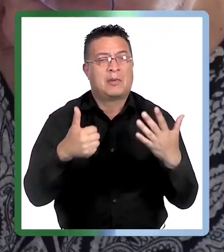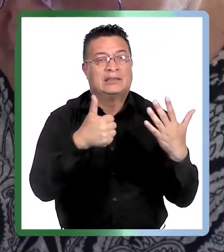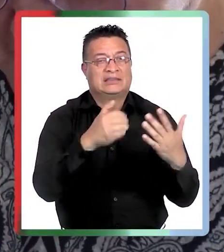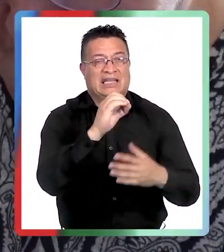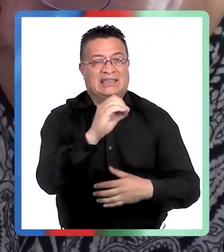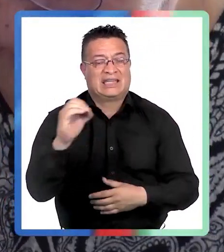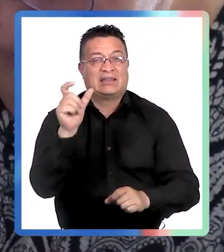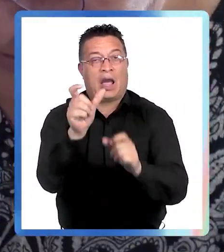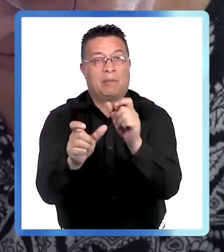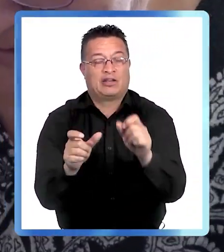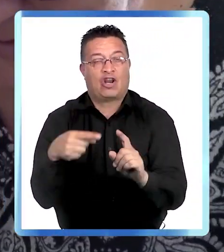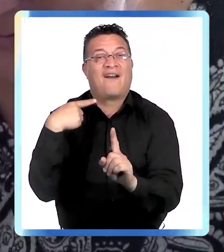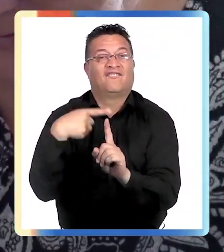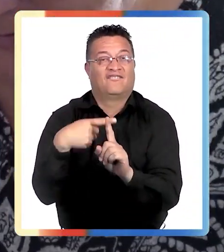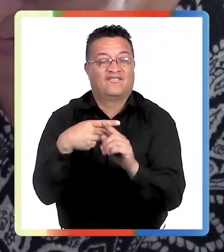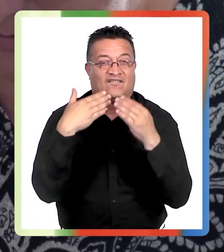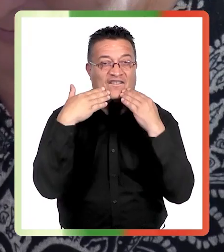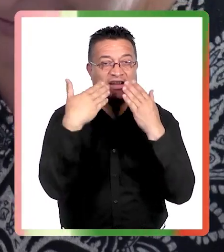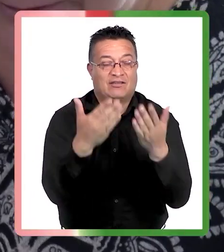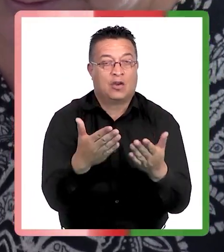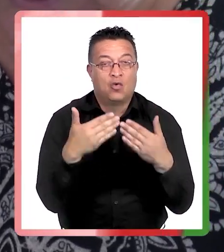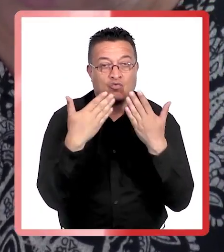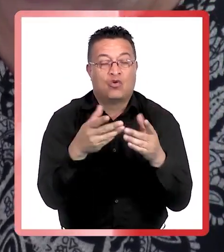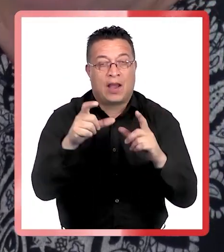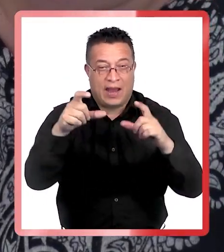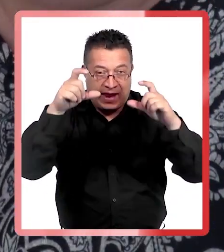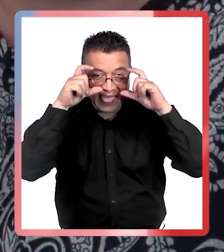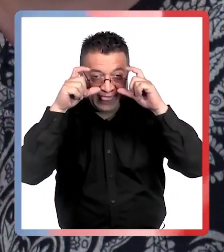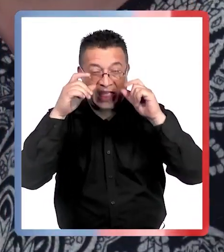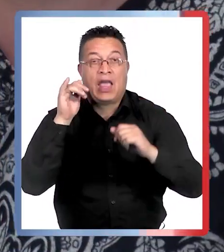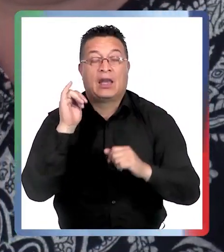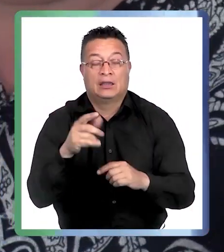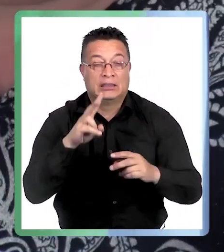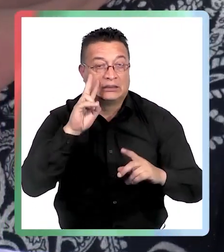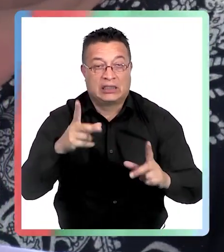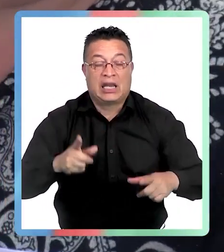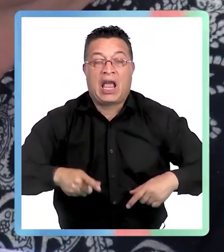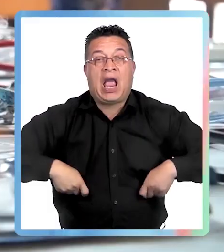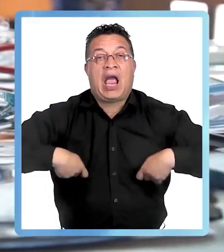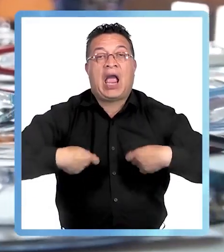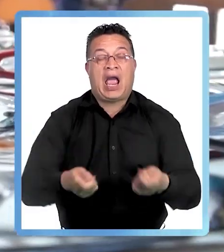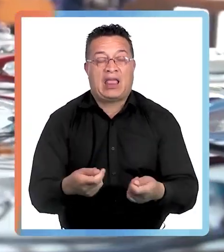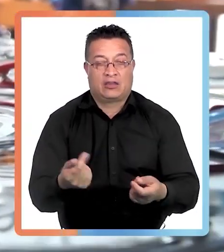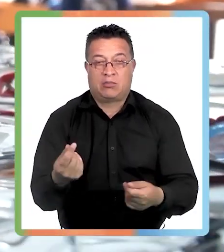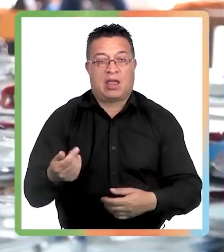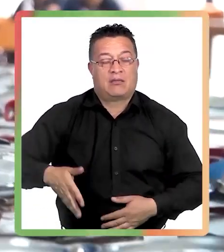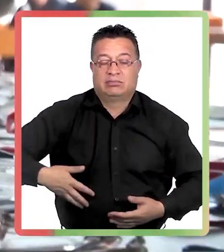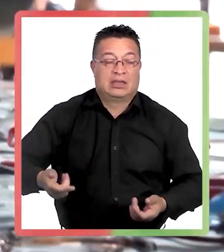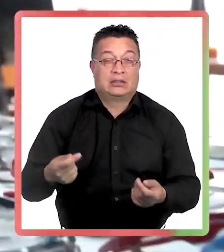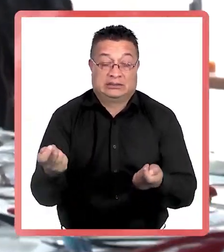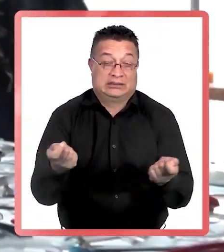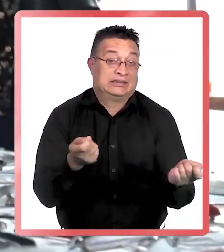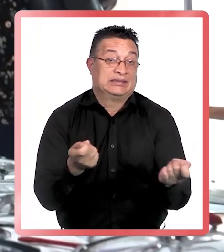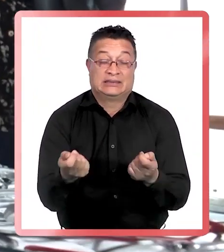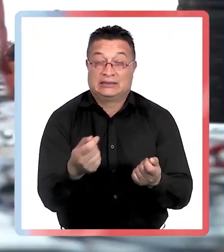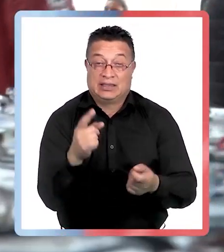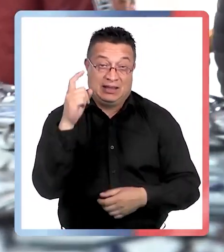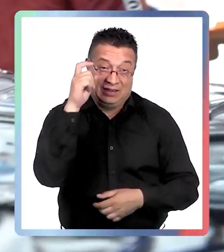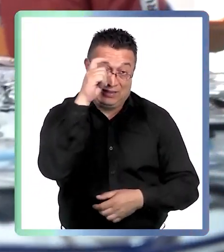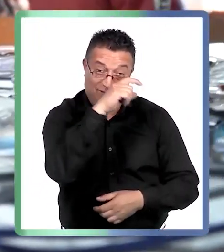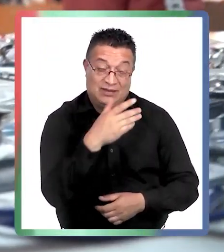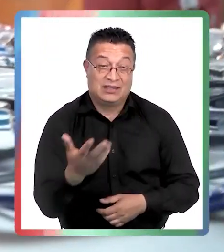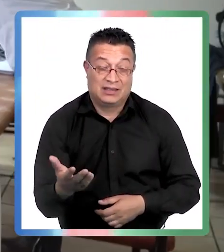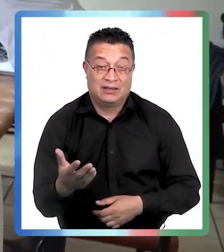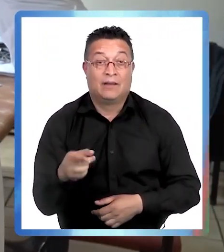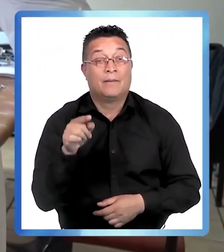personas las que fueron beneficiadas con la entrega de los lentes y sin gastar un peso de su bolsillo, que sabemos que la situación económica está compleja.